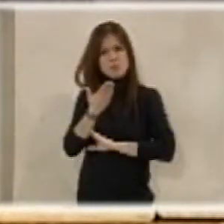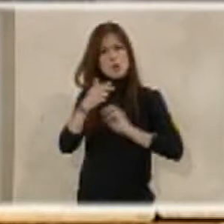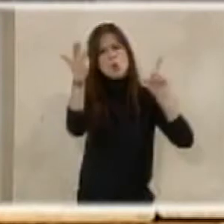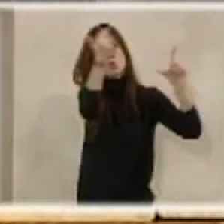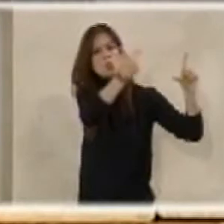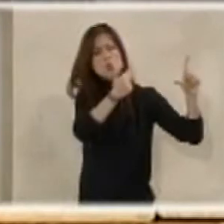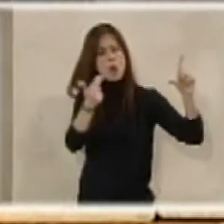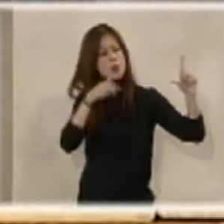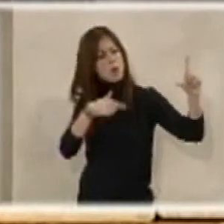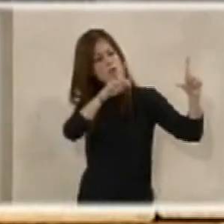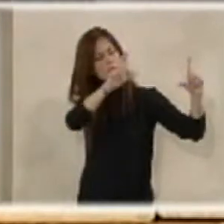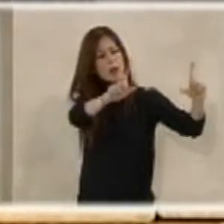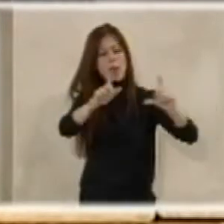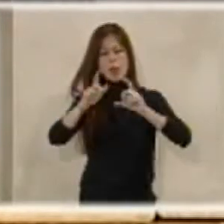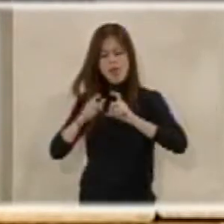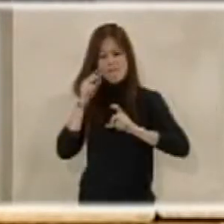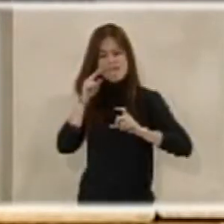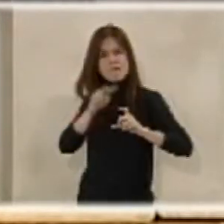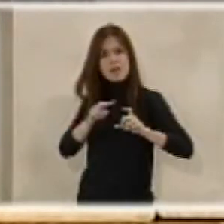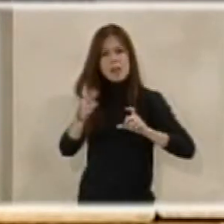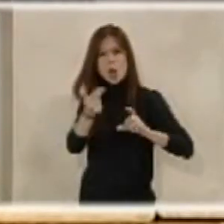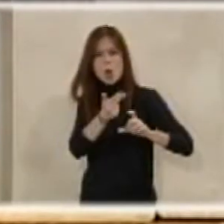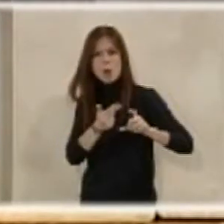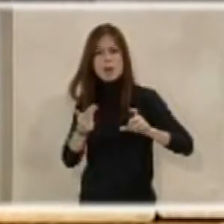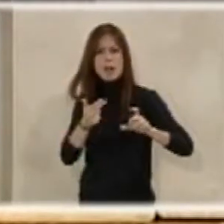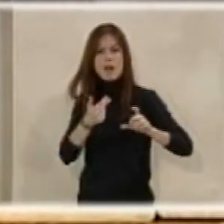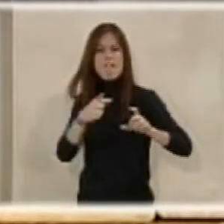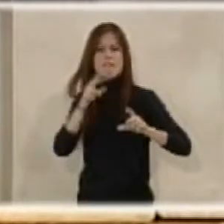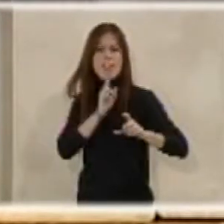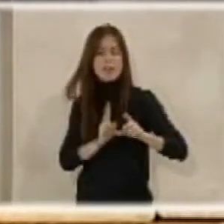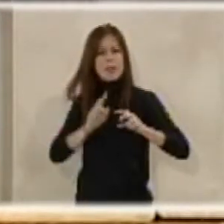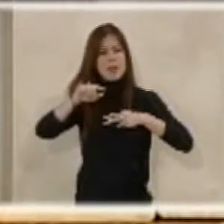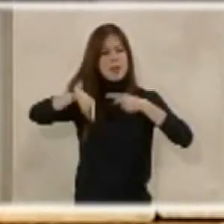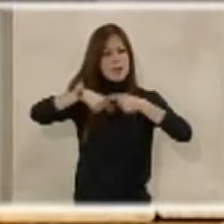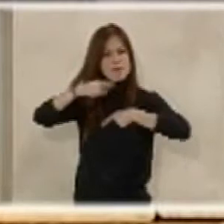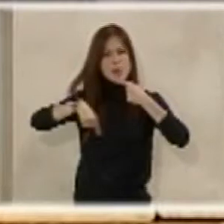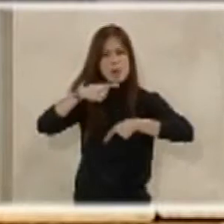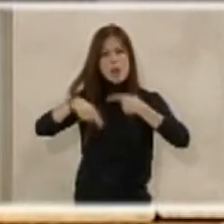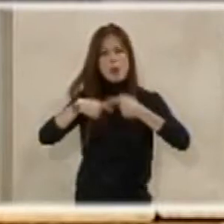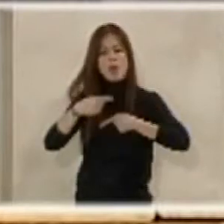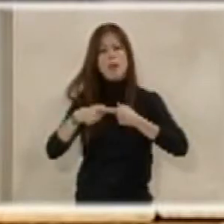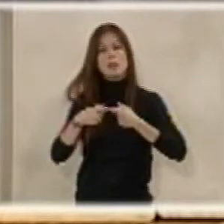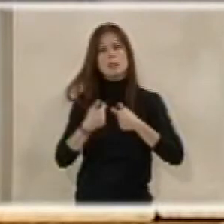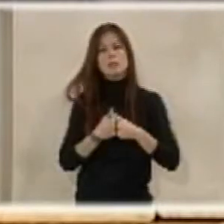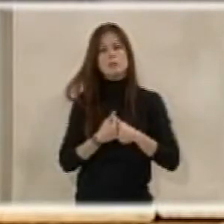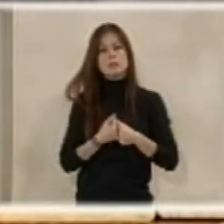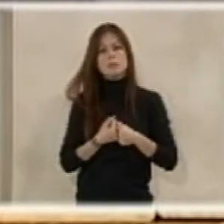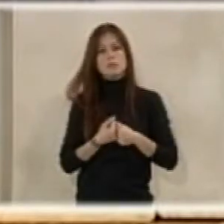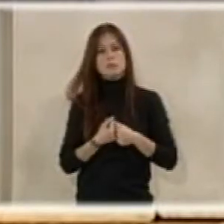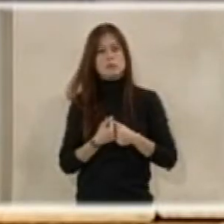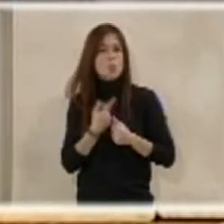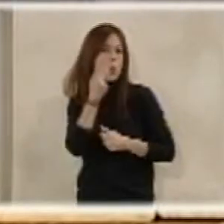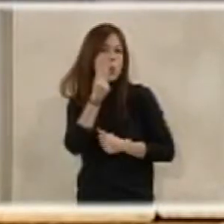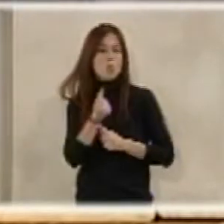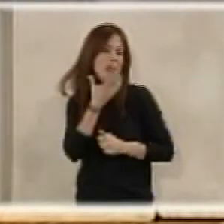cuadro donde se veía una pradera verde con una familia y que estaba pasándolo